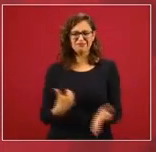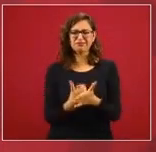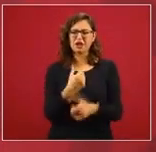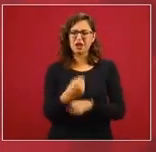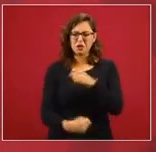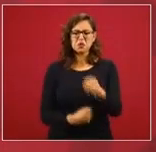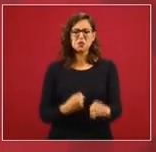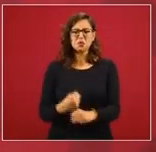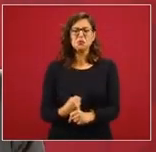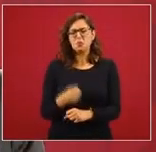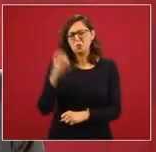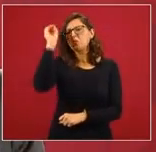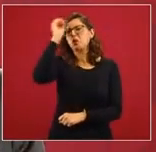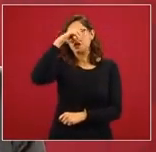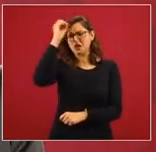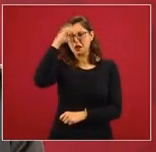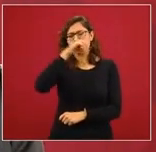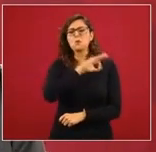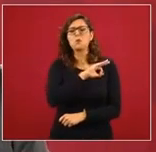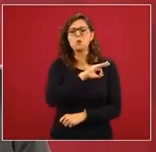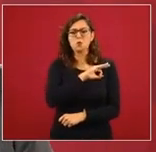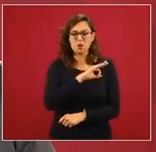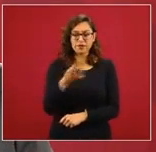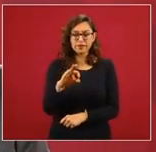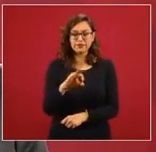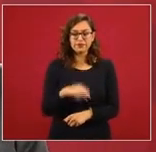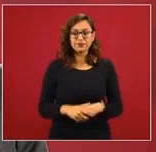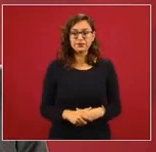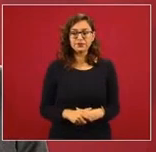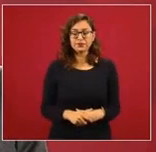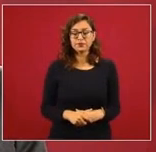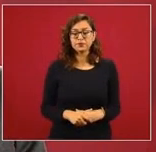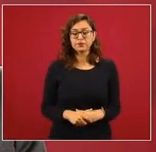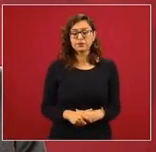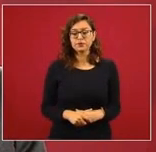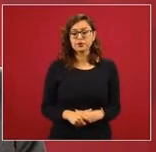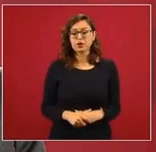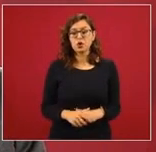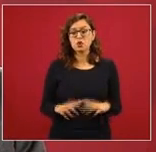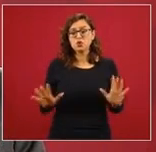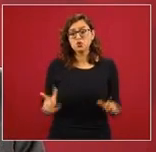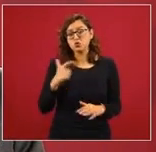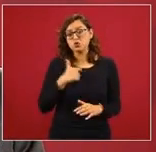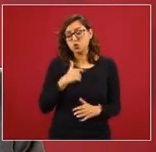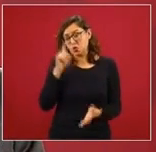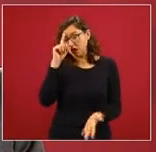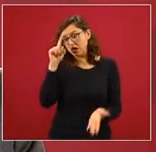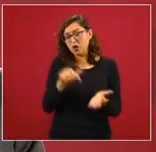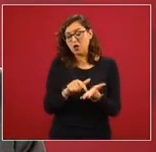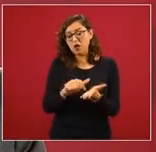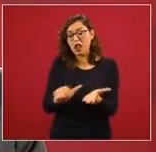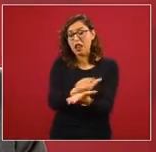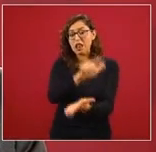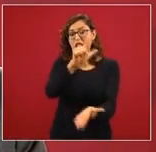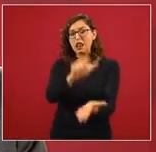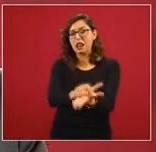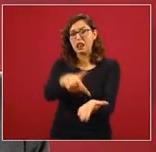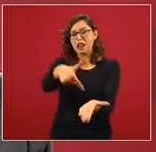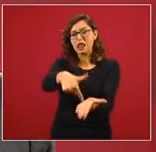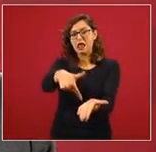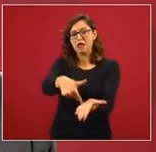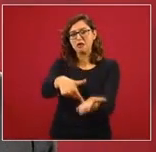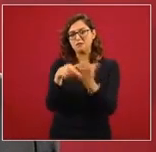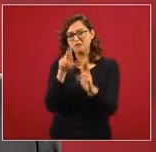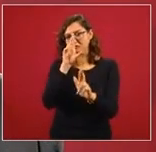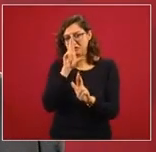Creo que hay que respetar la legalidad y no